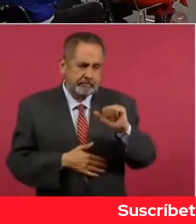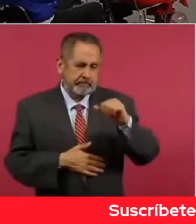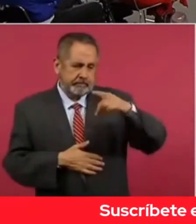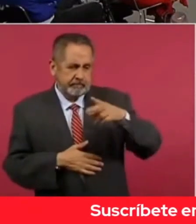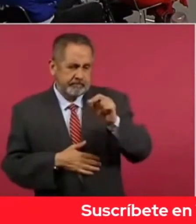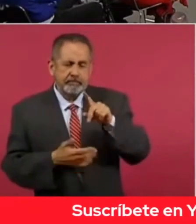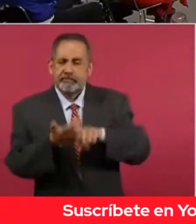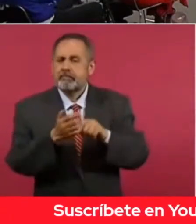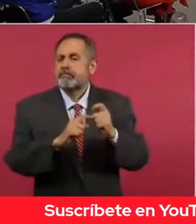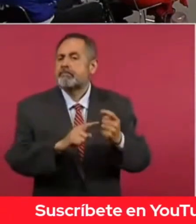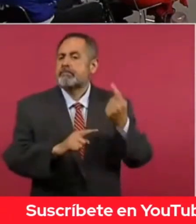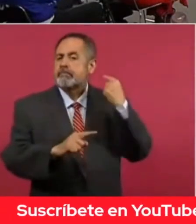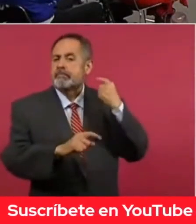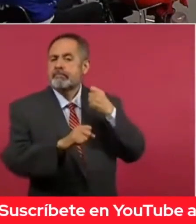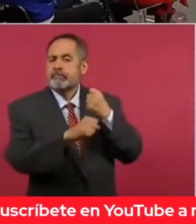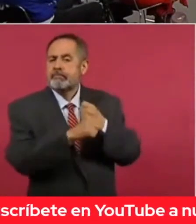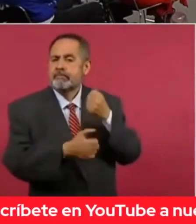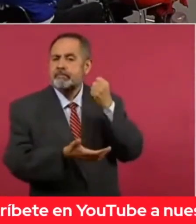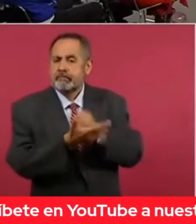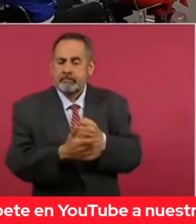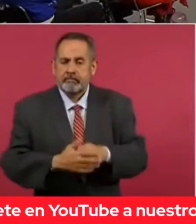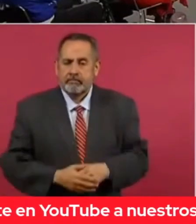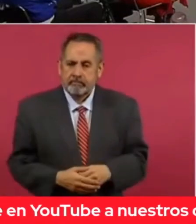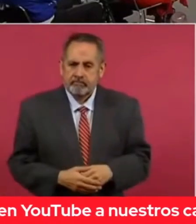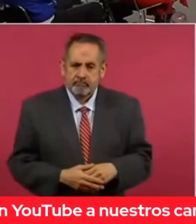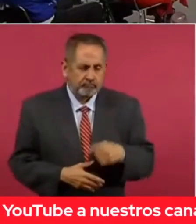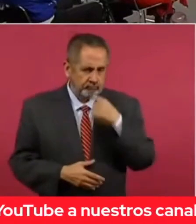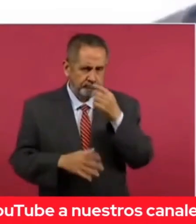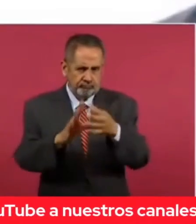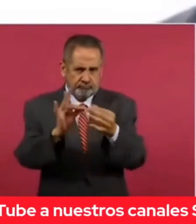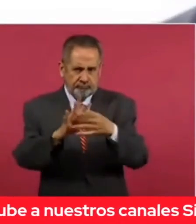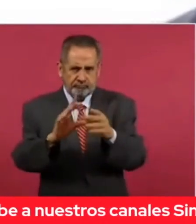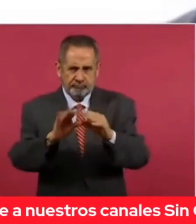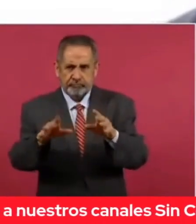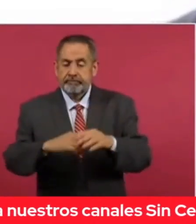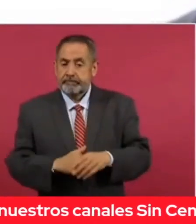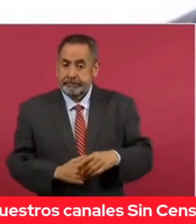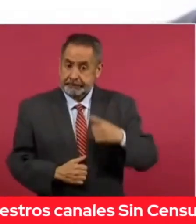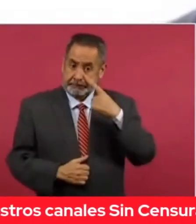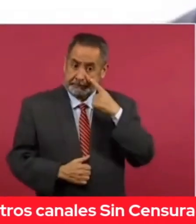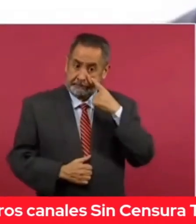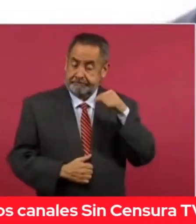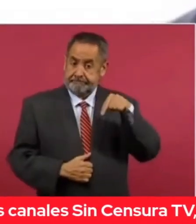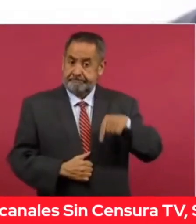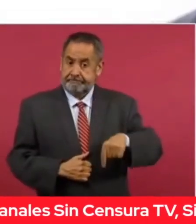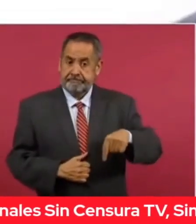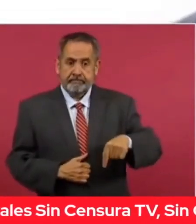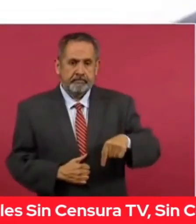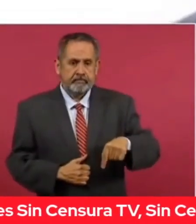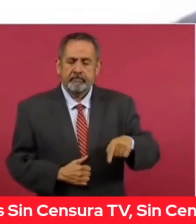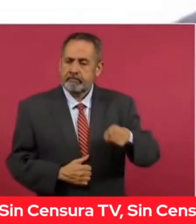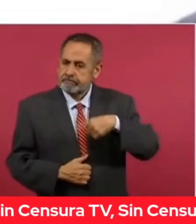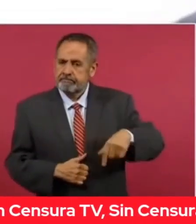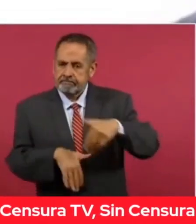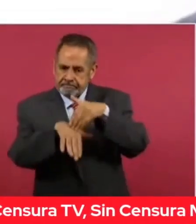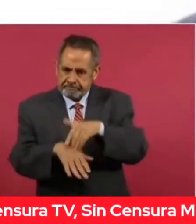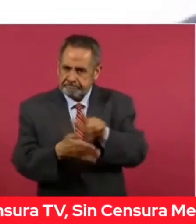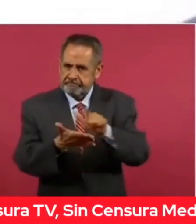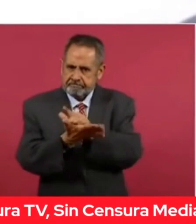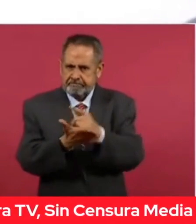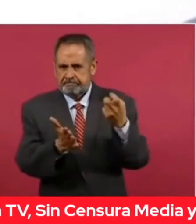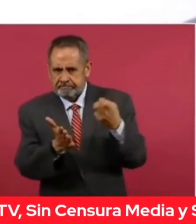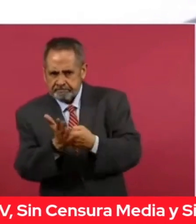aprobaron en el sexenio anterior. Y sí comentarte, porque sí creo que aquí, además de la batalla por el Estado de Derecho y por la educación,